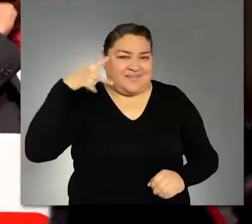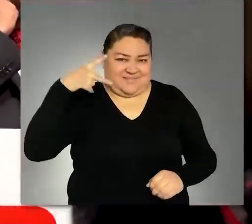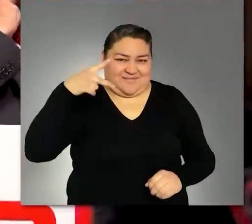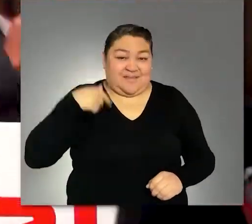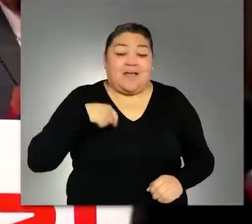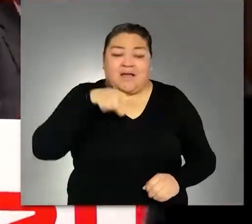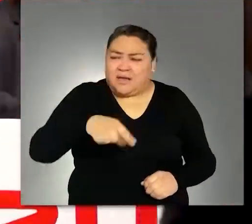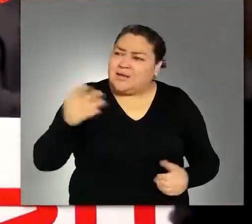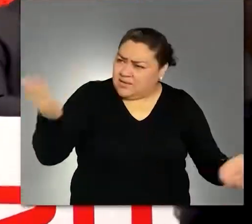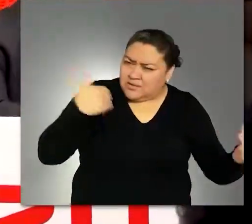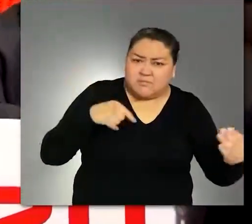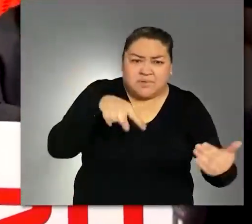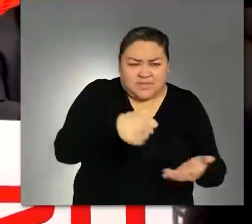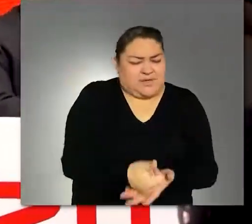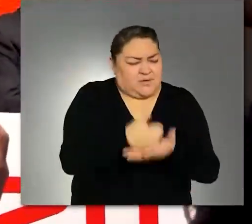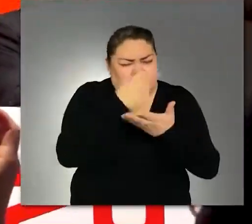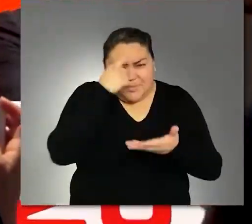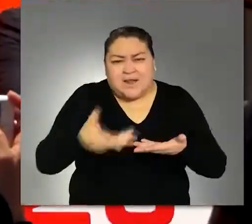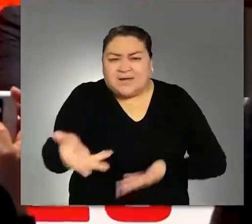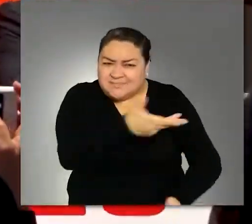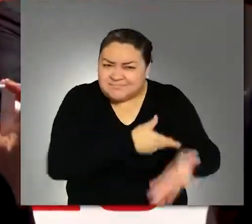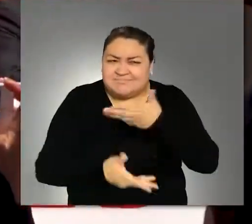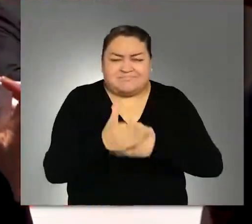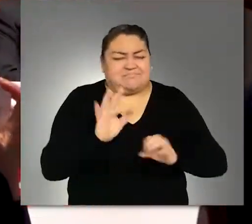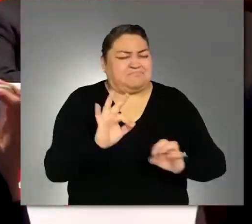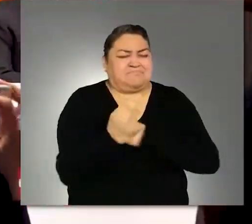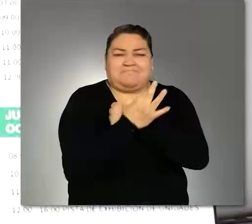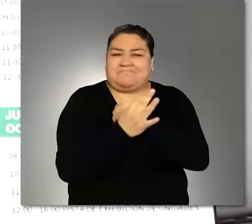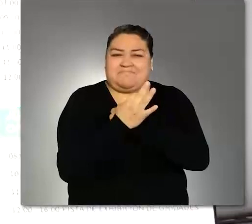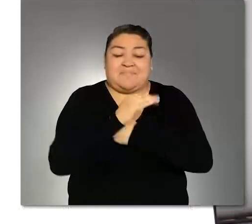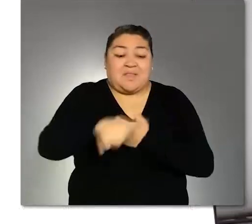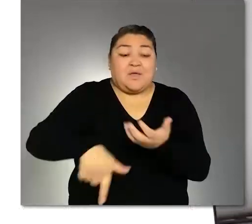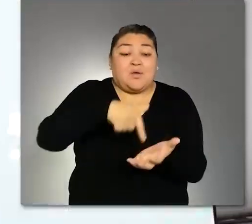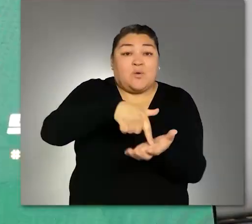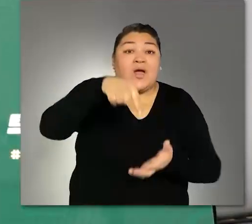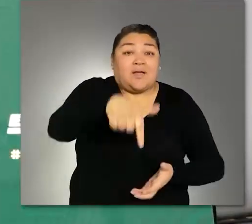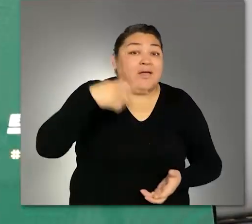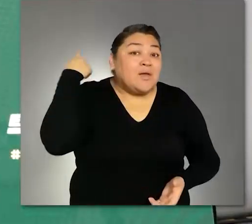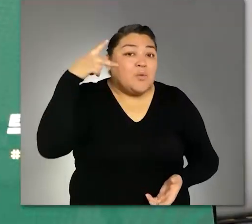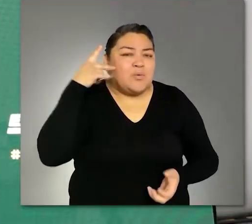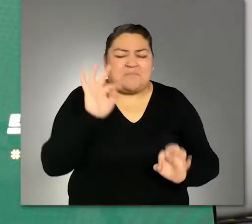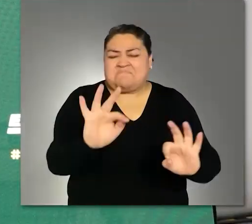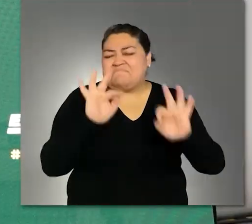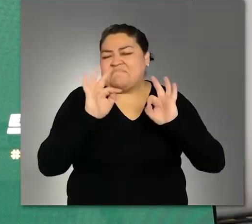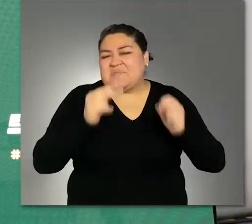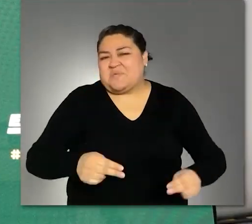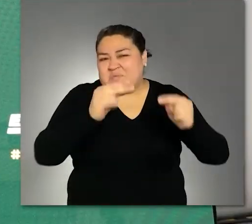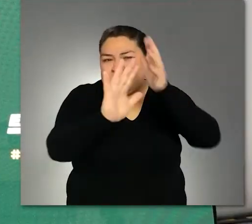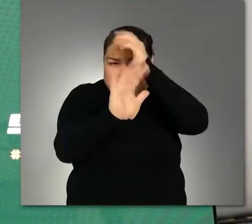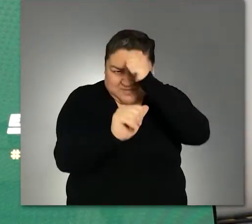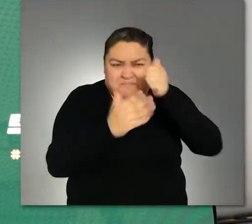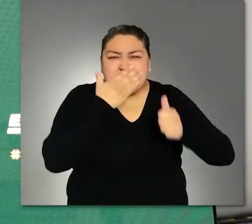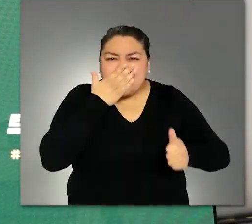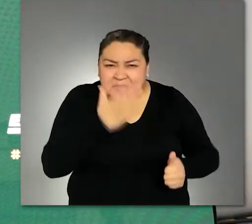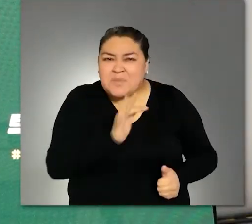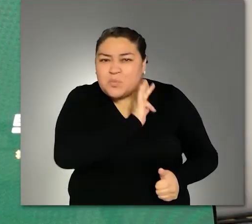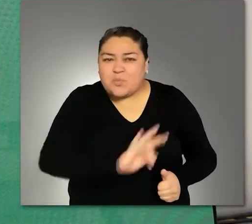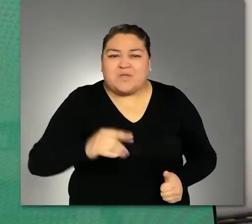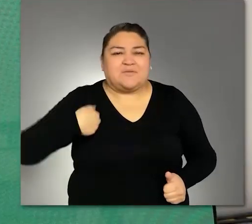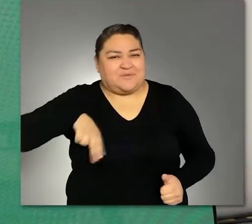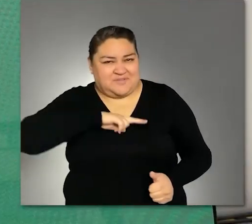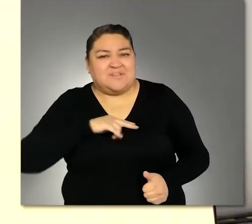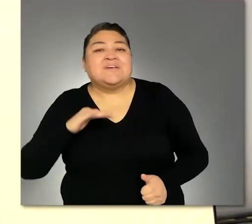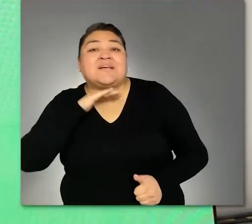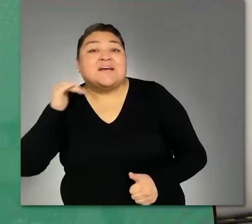Puebla brinda ese espacio para tener ese intercambio tan maravilloso. Puebla es un buenísimo lugar para hacer negocios, bueno,